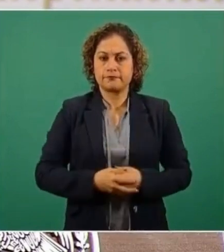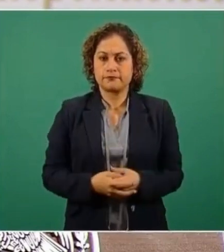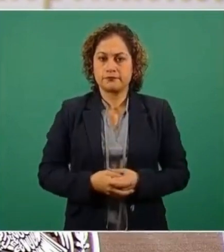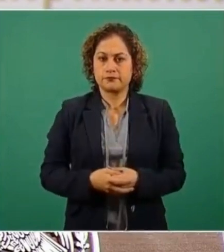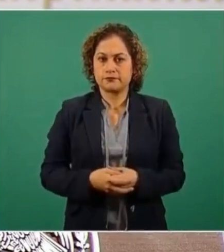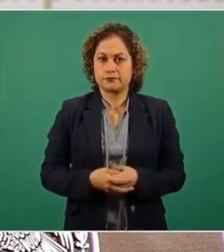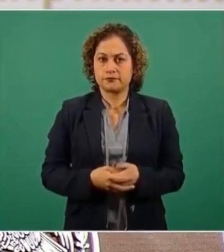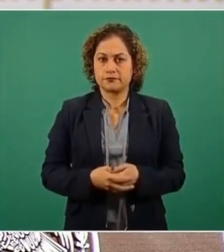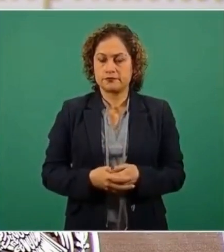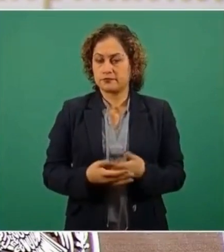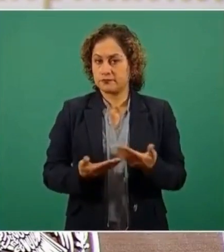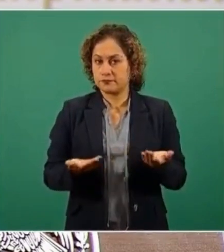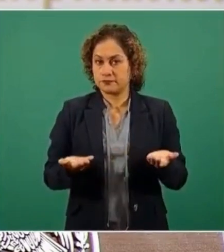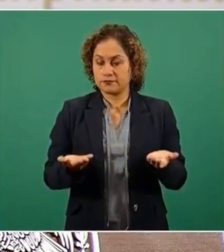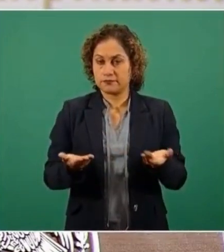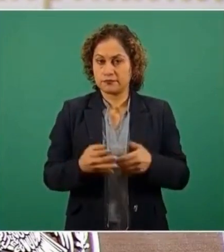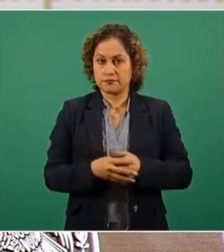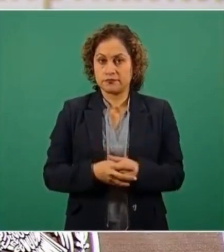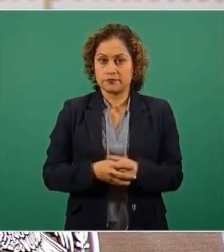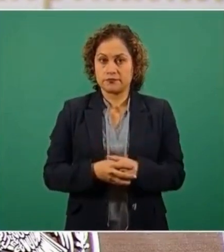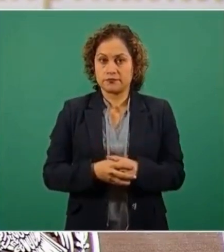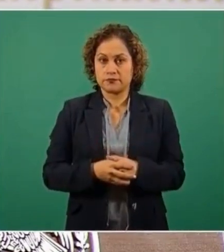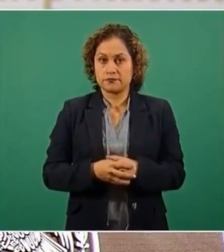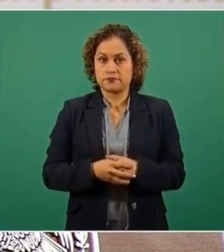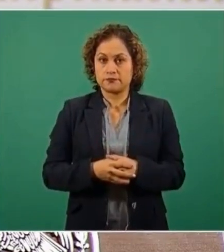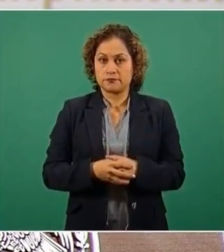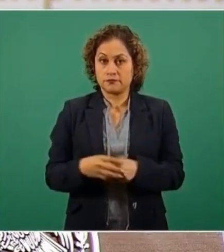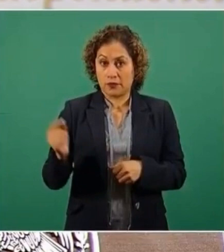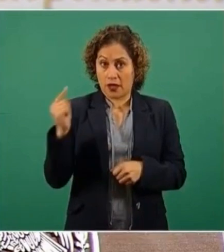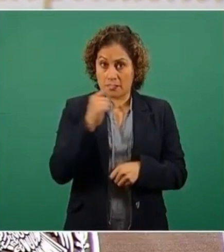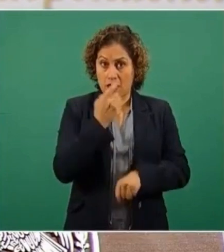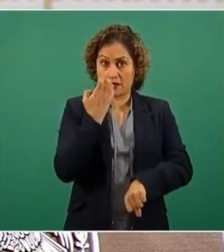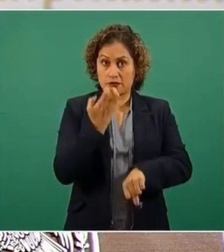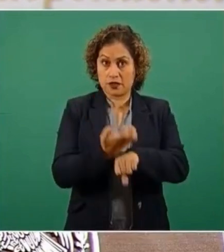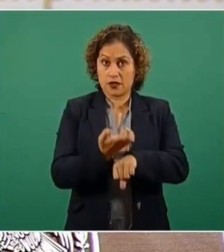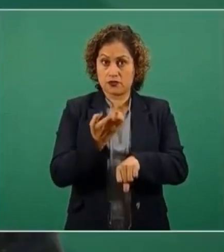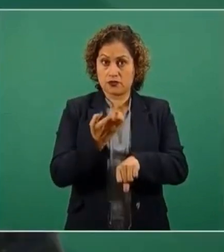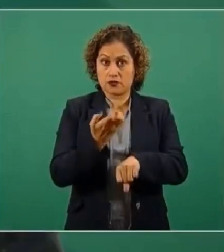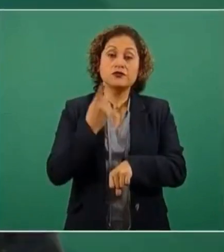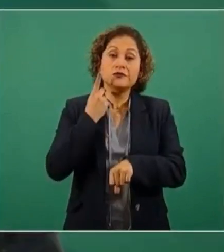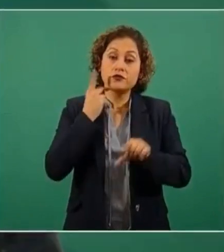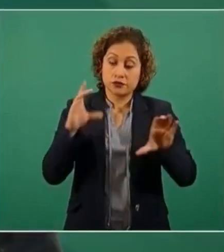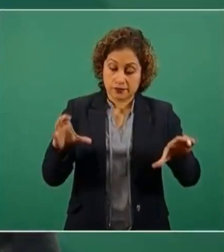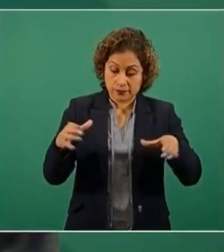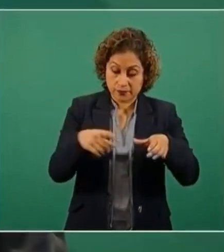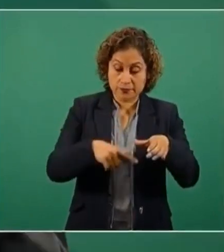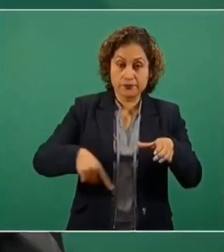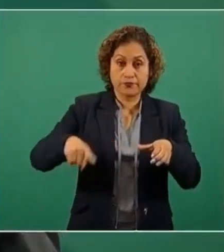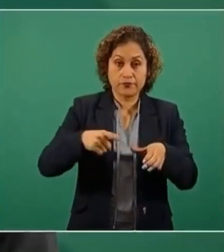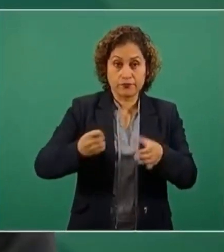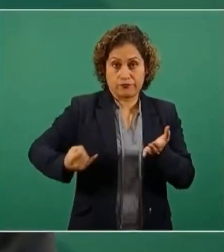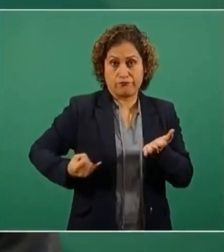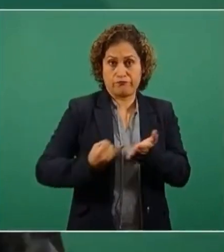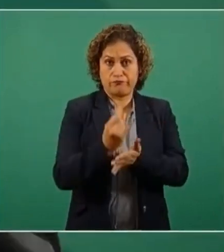en el Congreso de Estados Unidos, o sea,